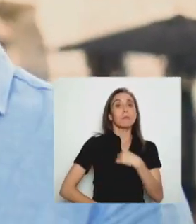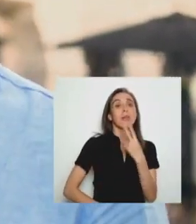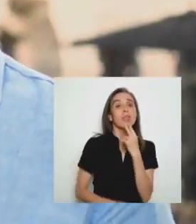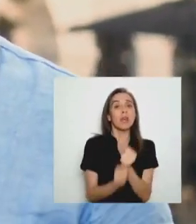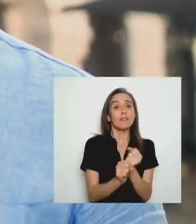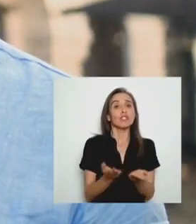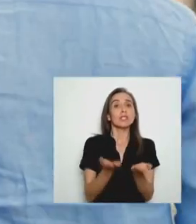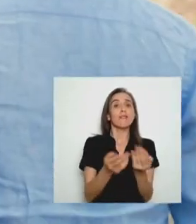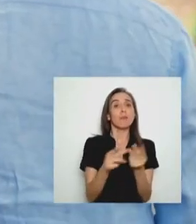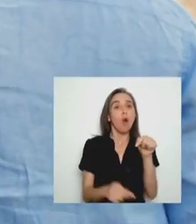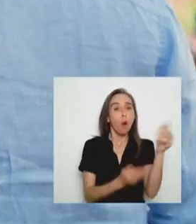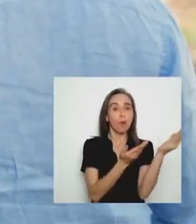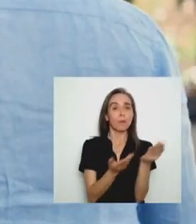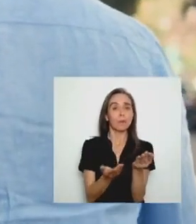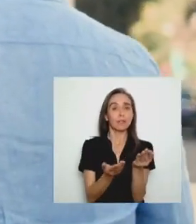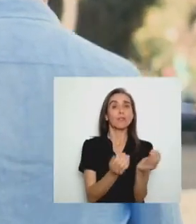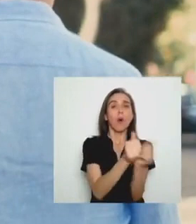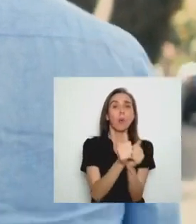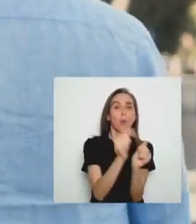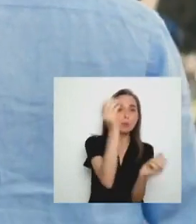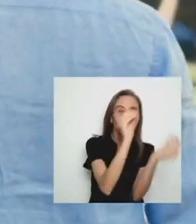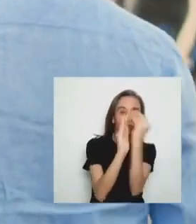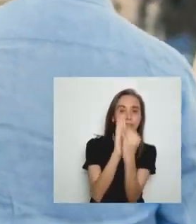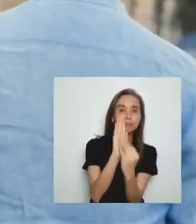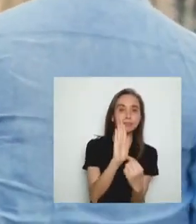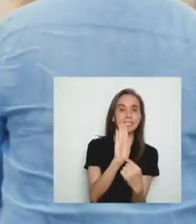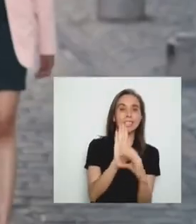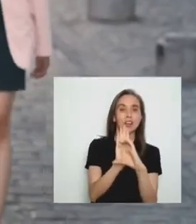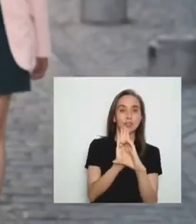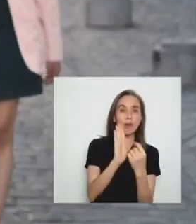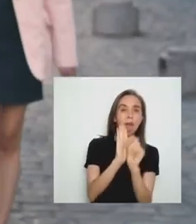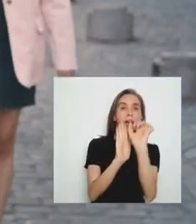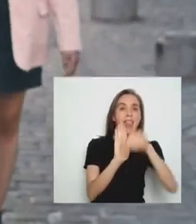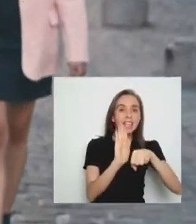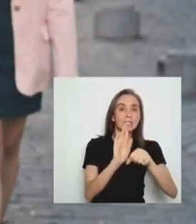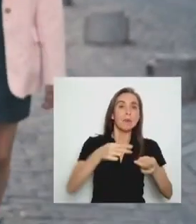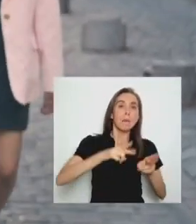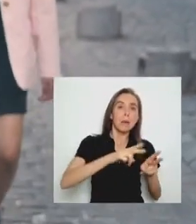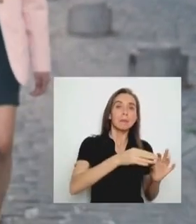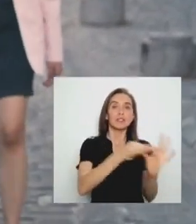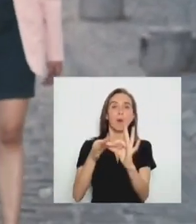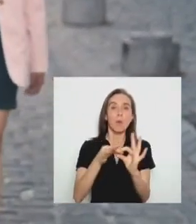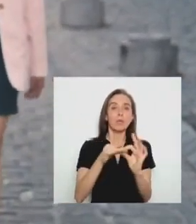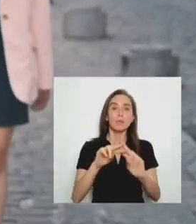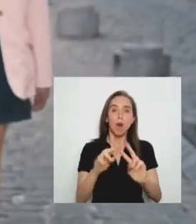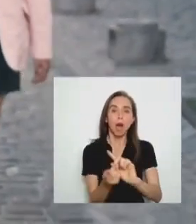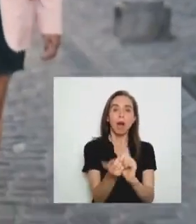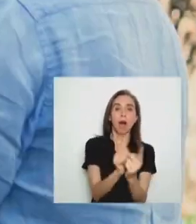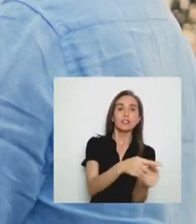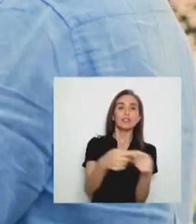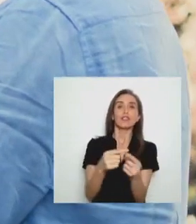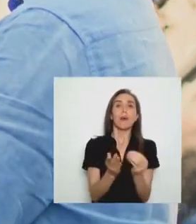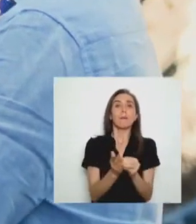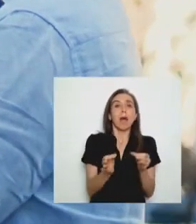mi vida al servicio público Hoy quiero invitarlos A que podamos escribir Junto esta constitución Para que sea legítima Y que nos permita unir Y construir